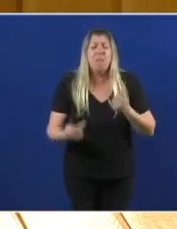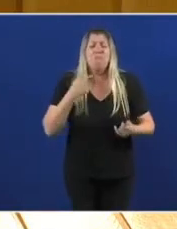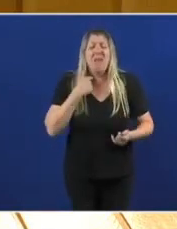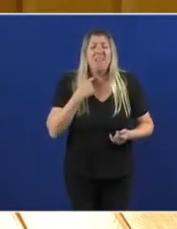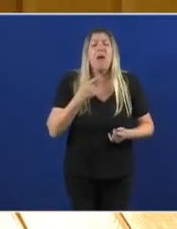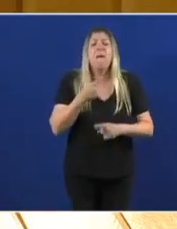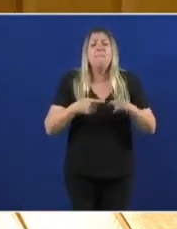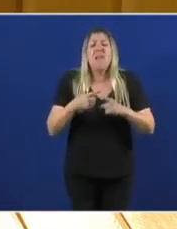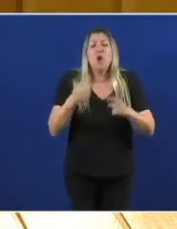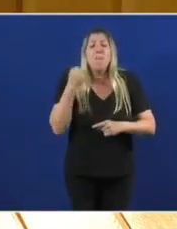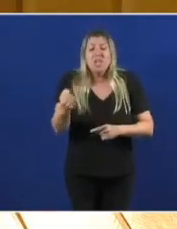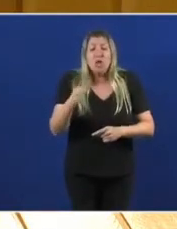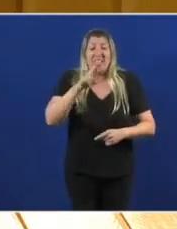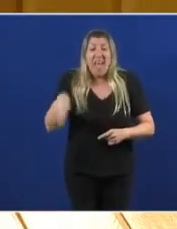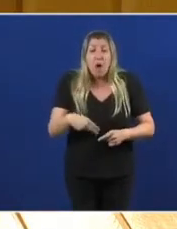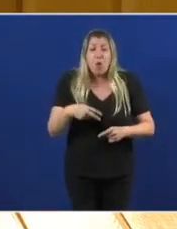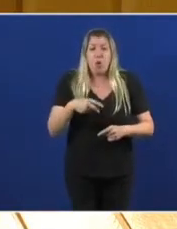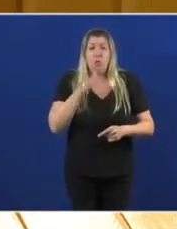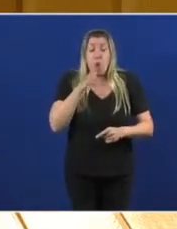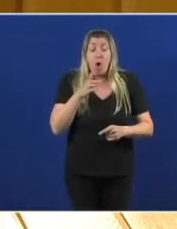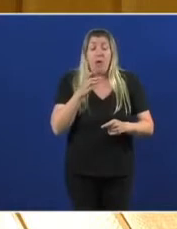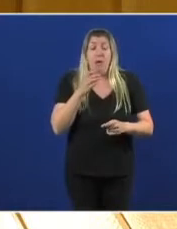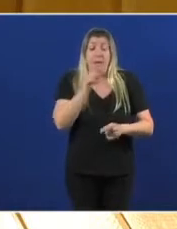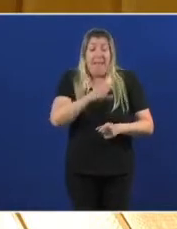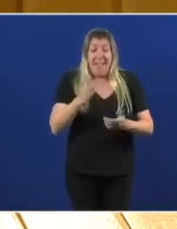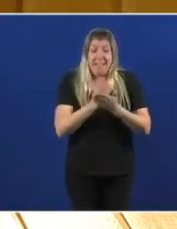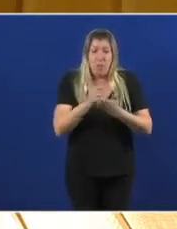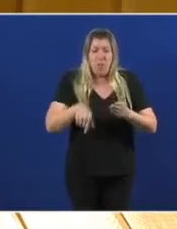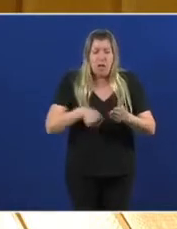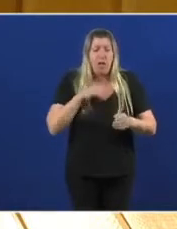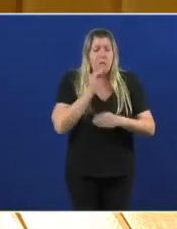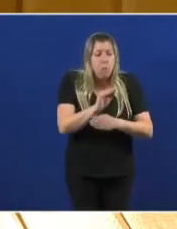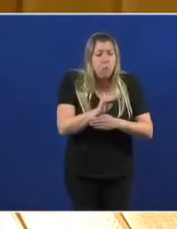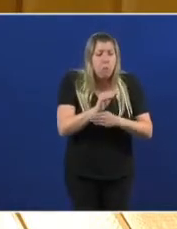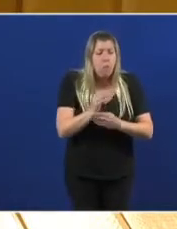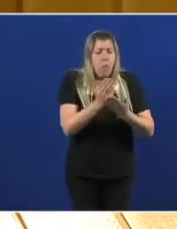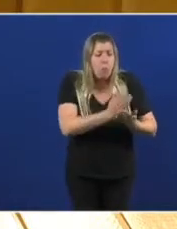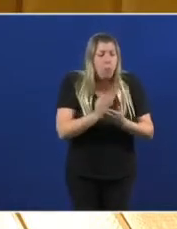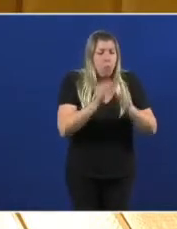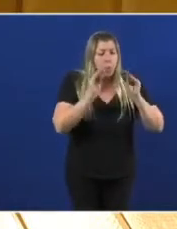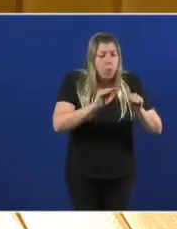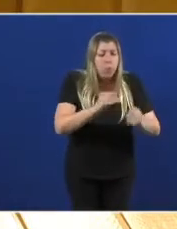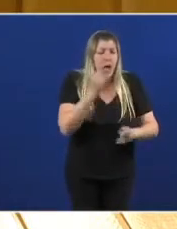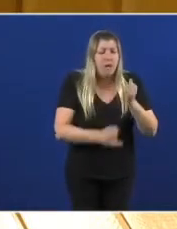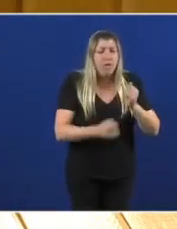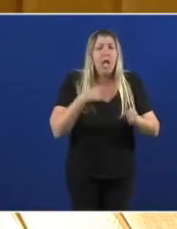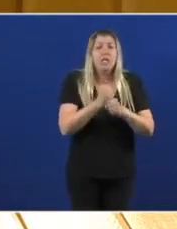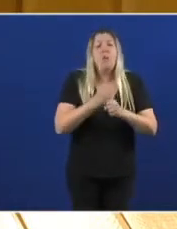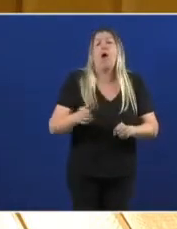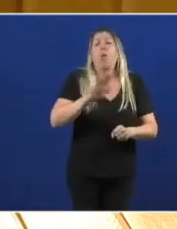cada investigador en cada investigadora que se vai o estrangeiros e que a fuga de talento é un drama pro país.